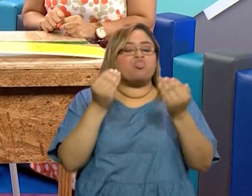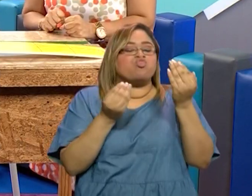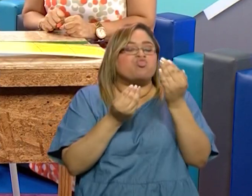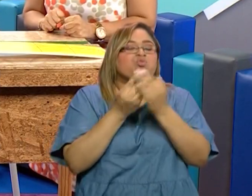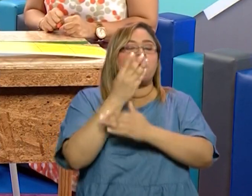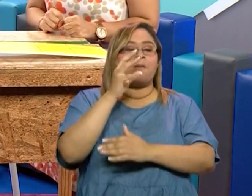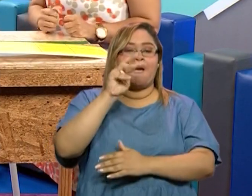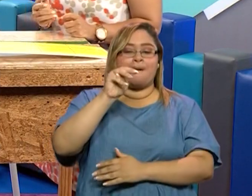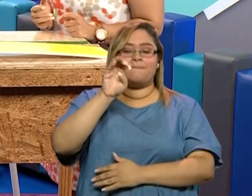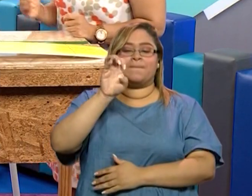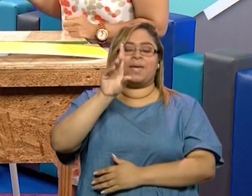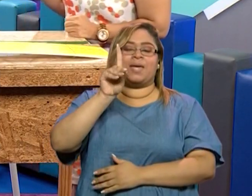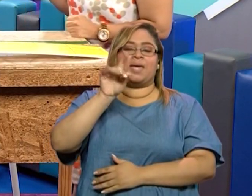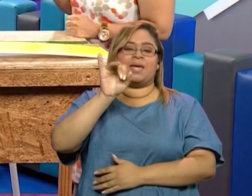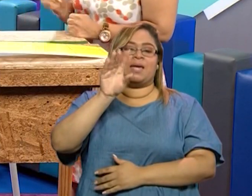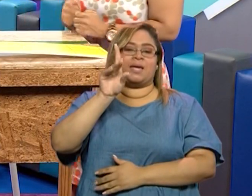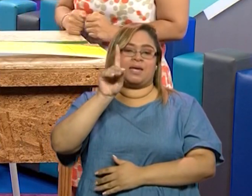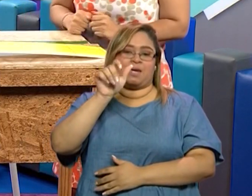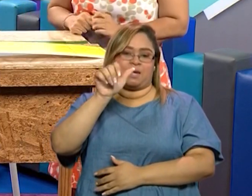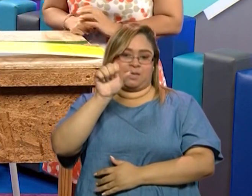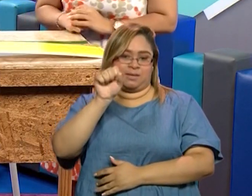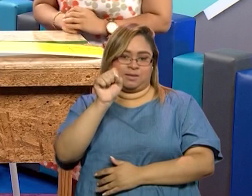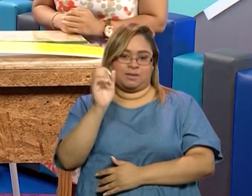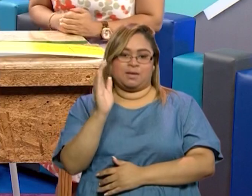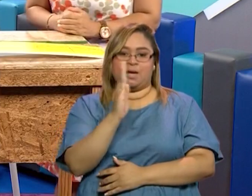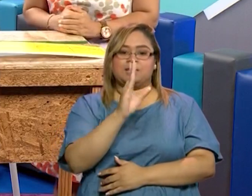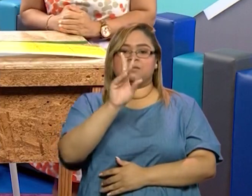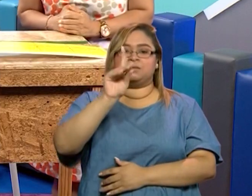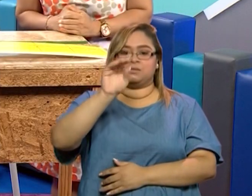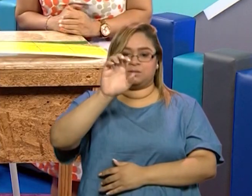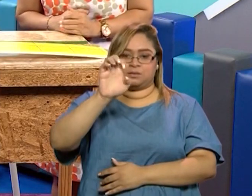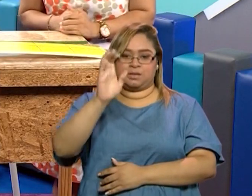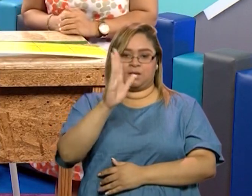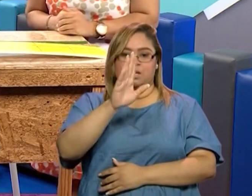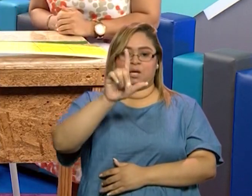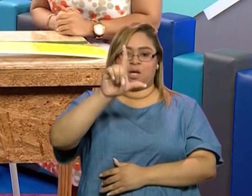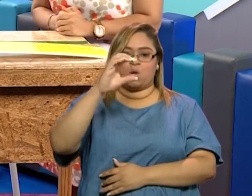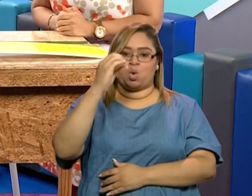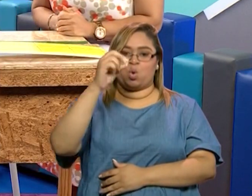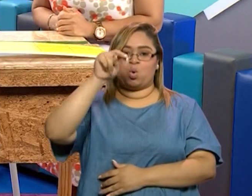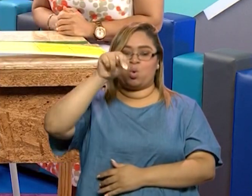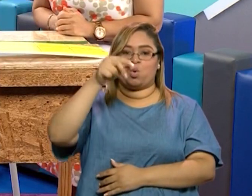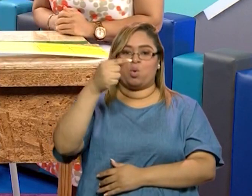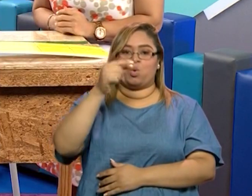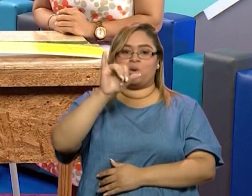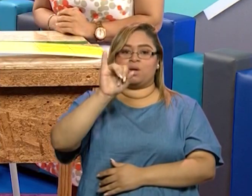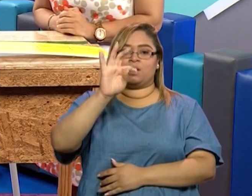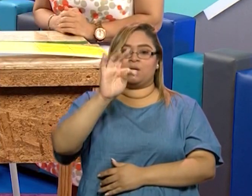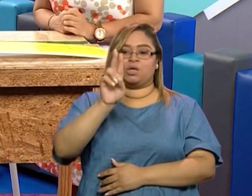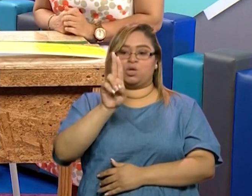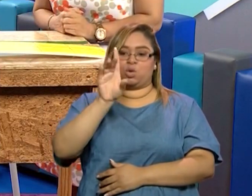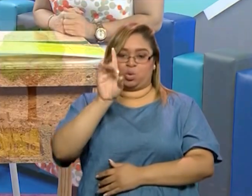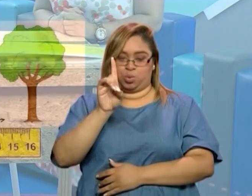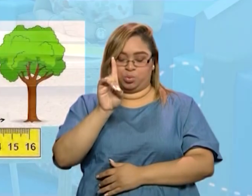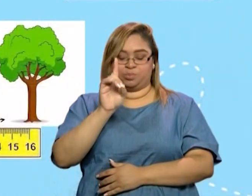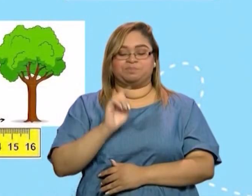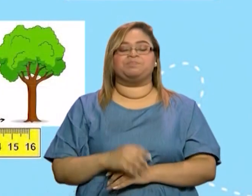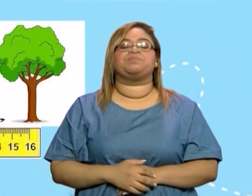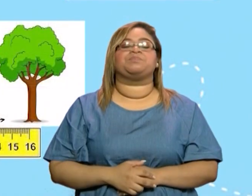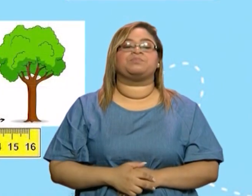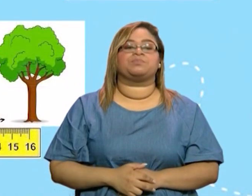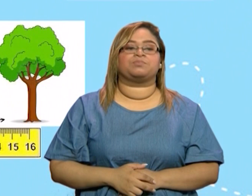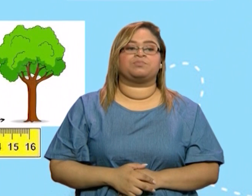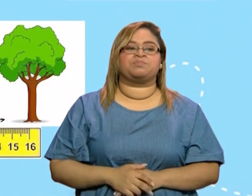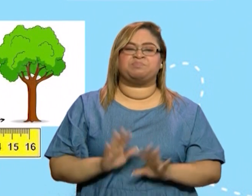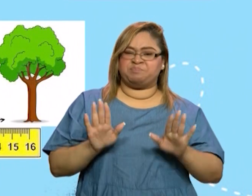longitud y vamos a ver acá en la pantalla las medidas de longitud, ¿qué es?